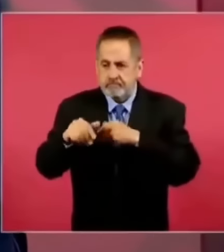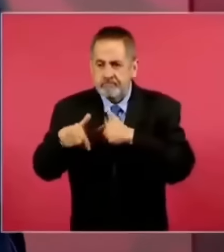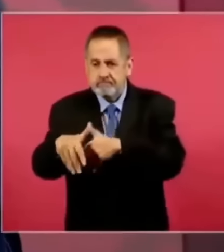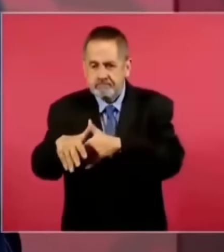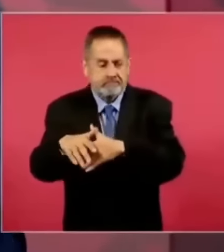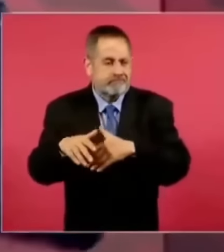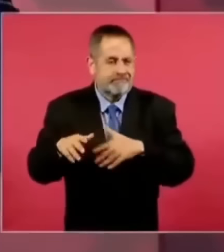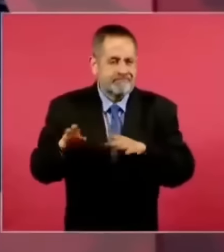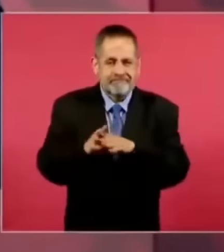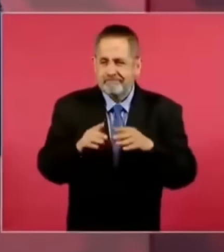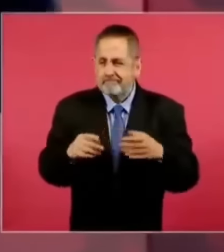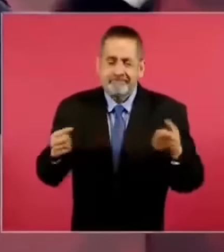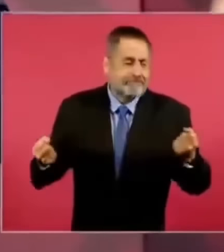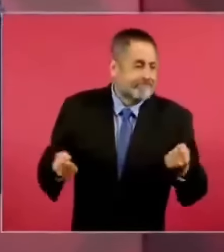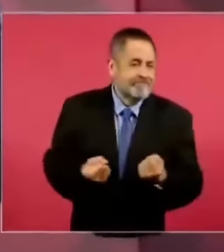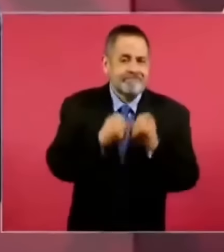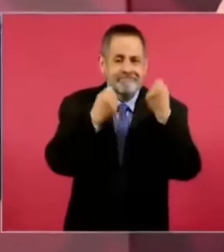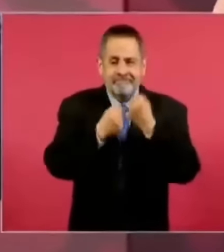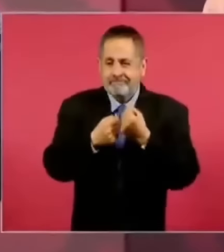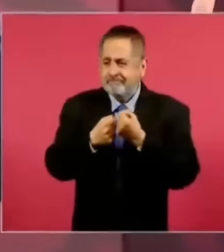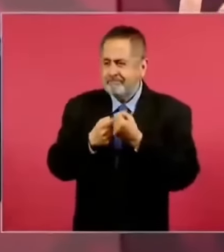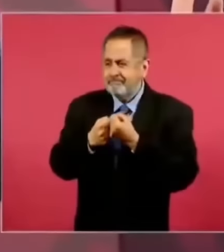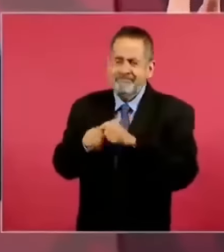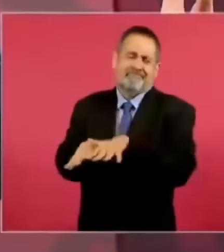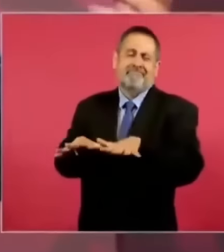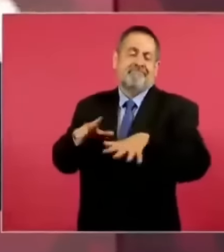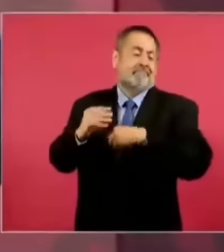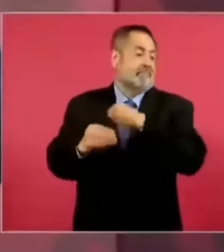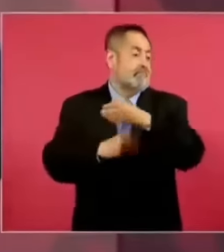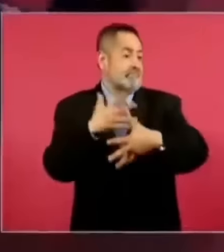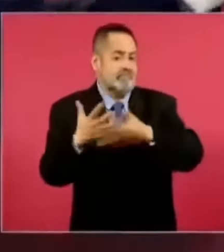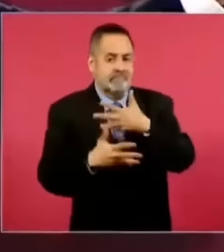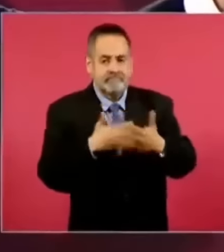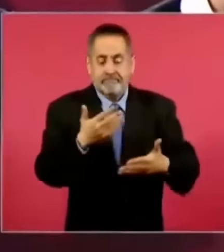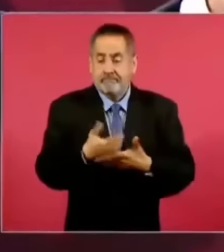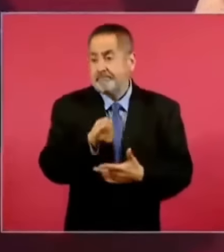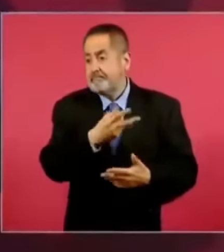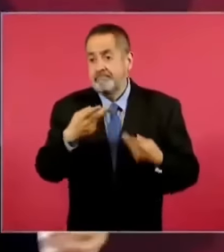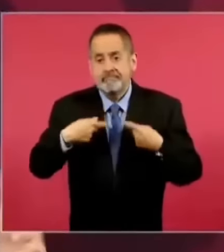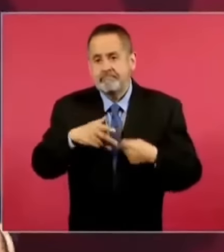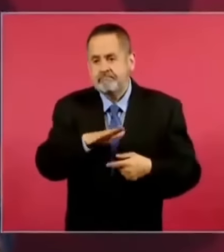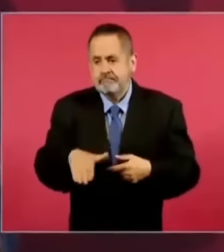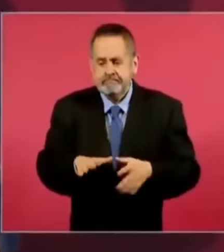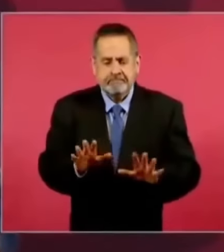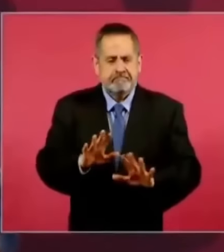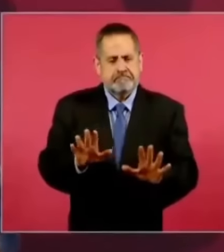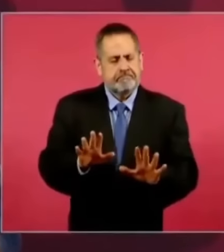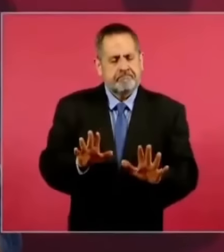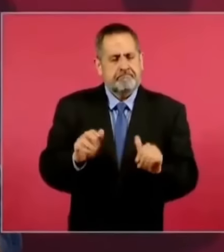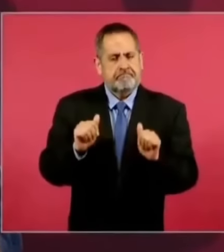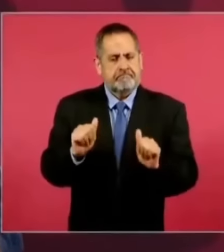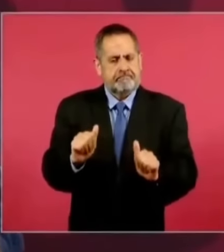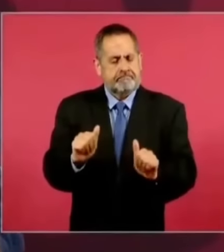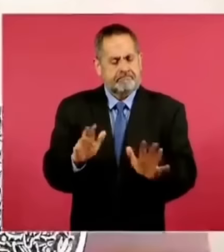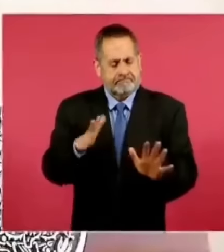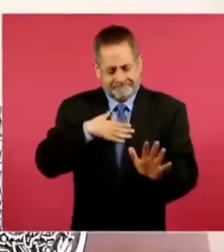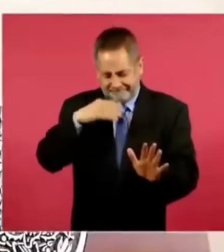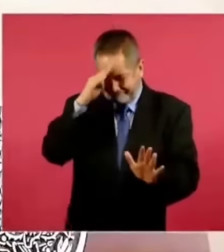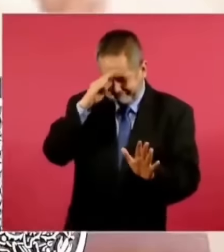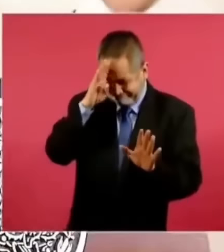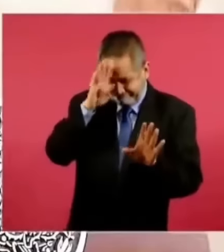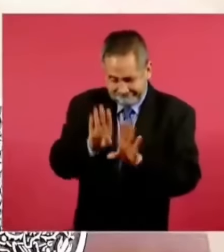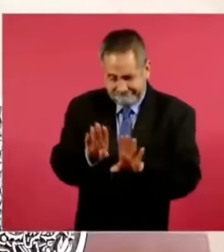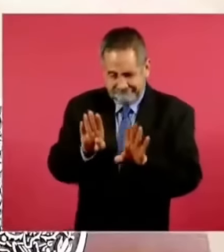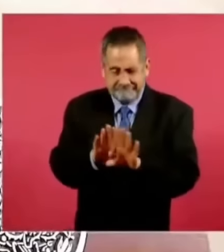provocación y que no se nos desbordara el movimiento y que se provocara violencia, que